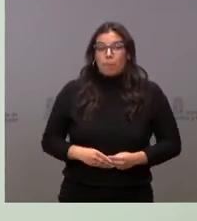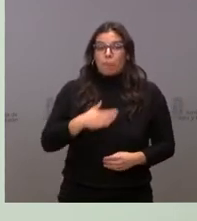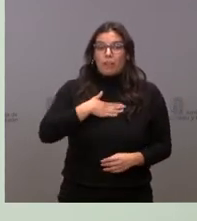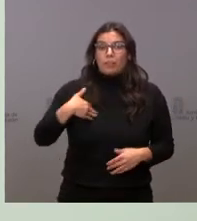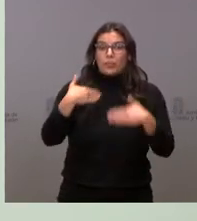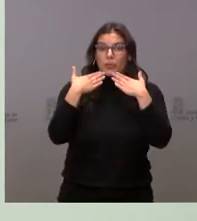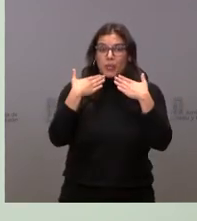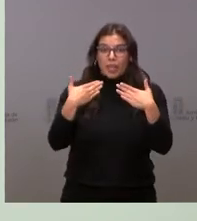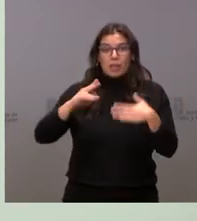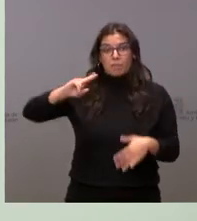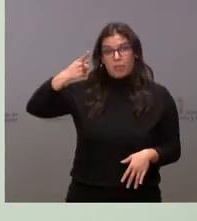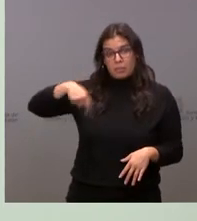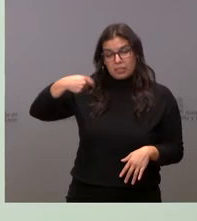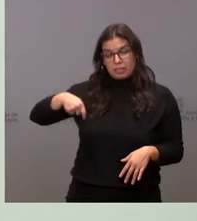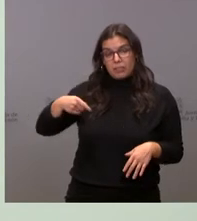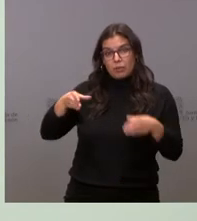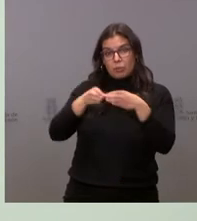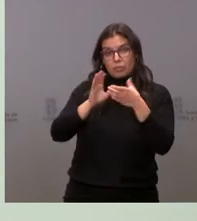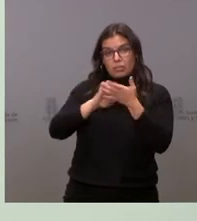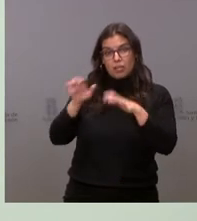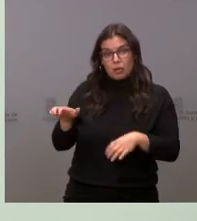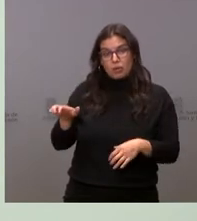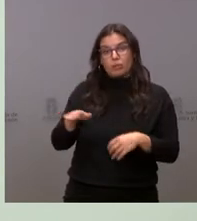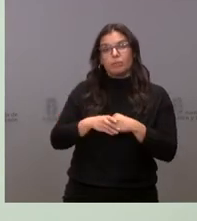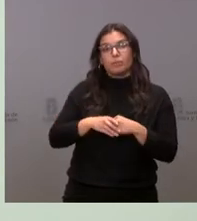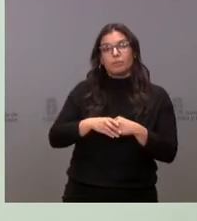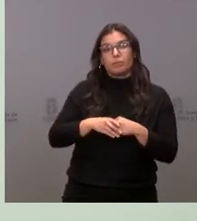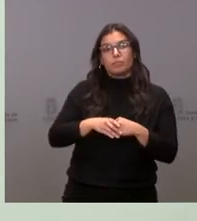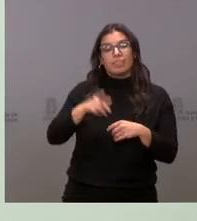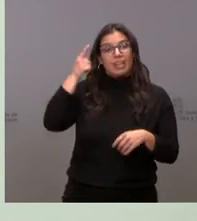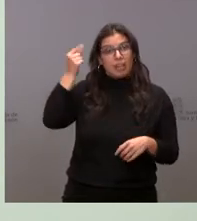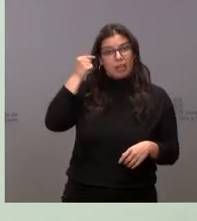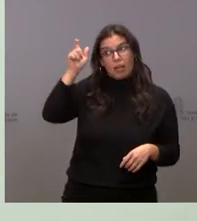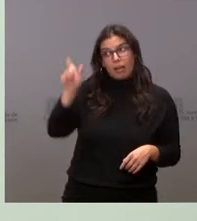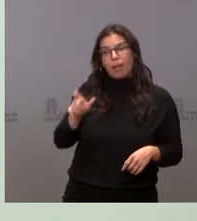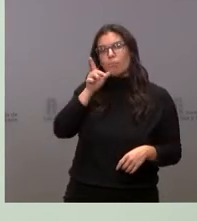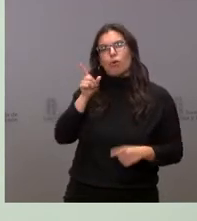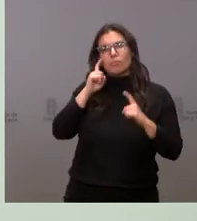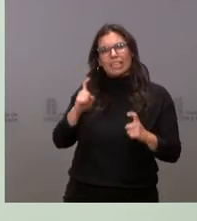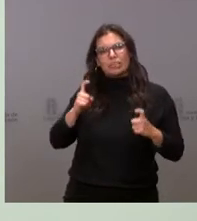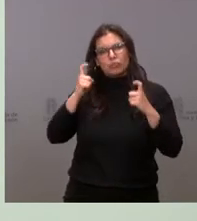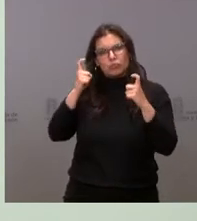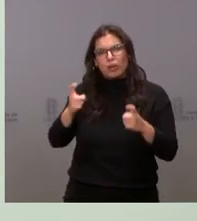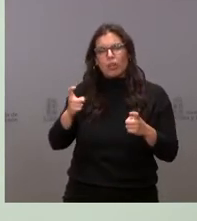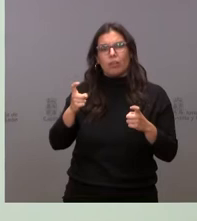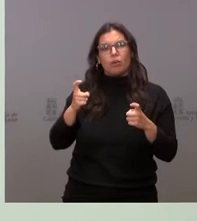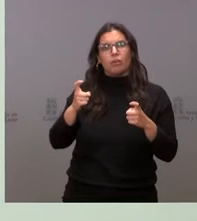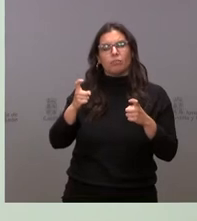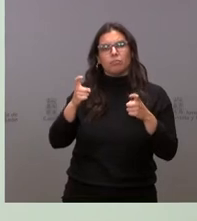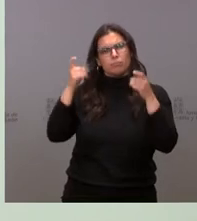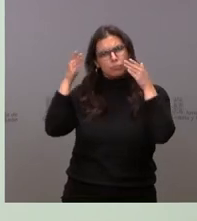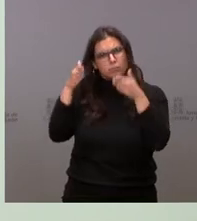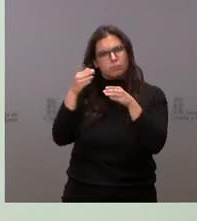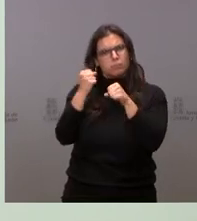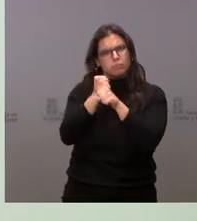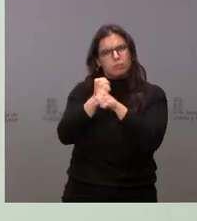agradecer al vicepresidente de la Junta, a Francisco Igea, por su esfuerzo, por su dedicación, también